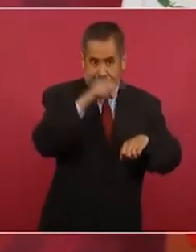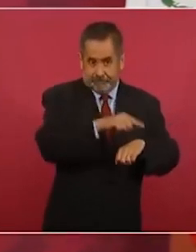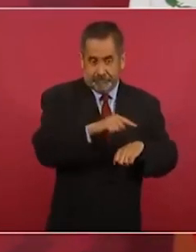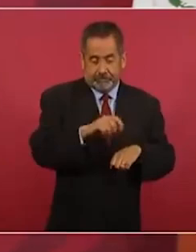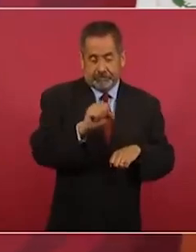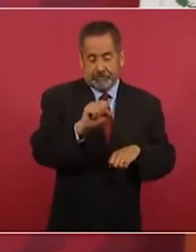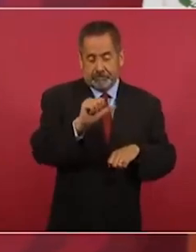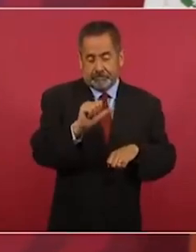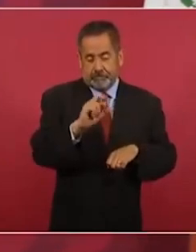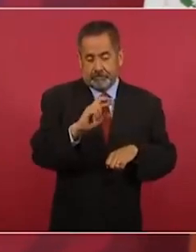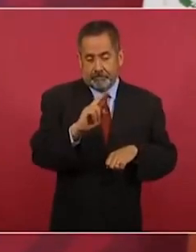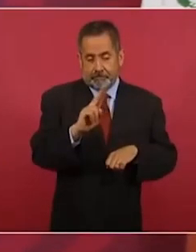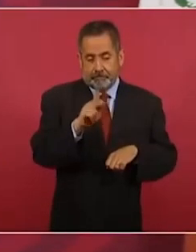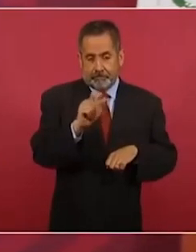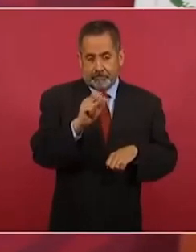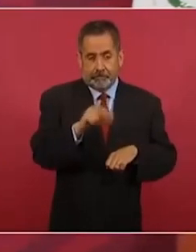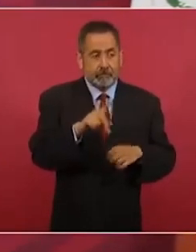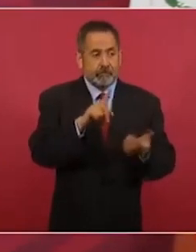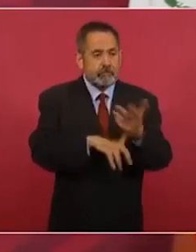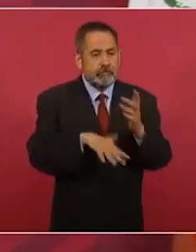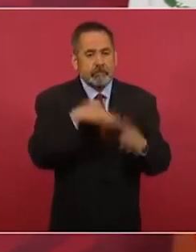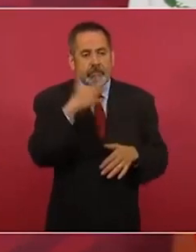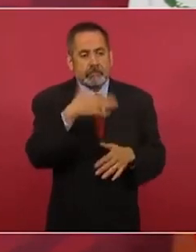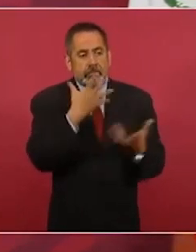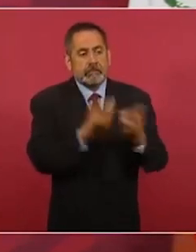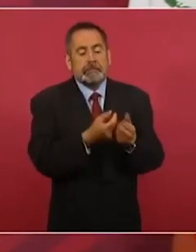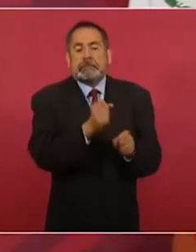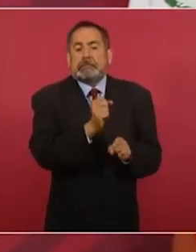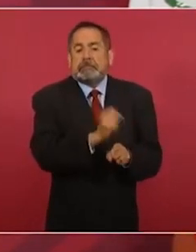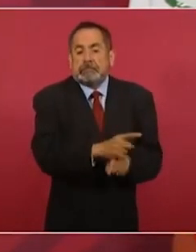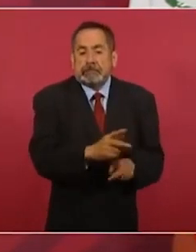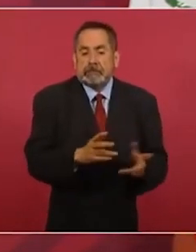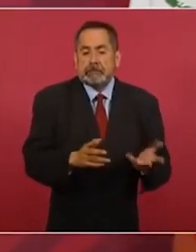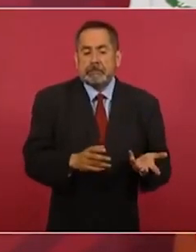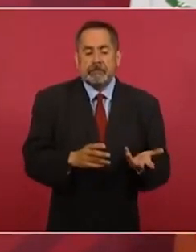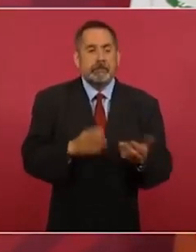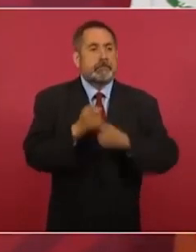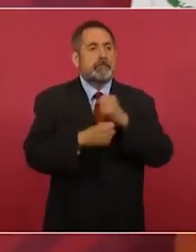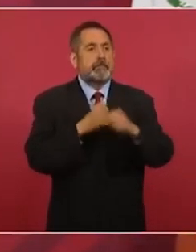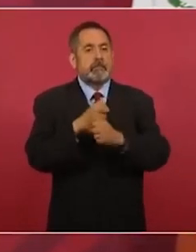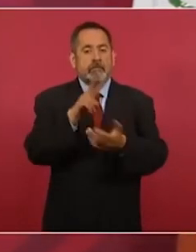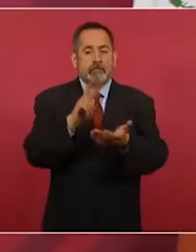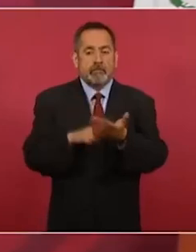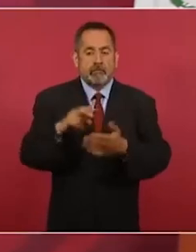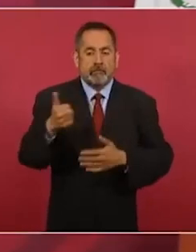estuvo en el fraude del 2006